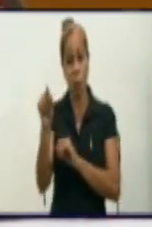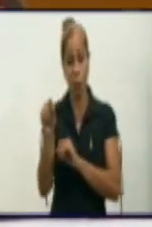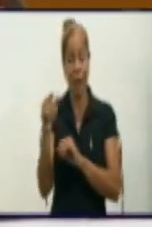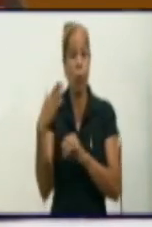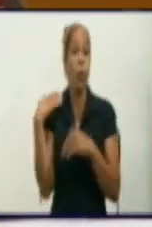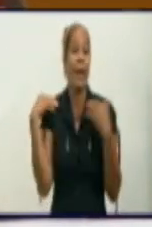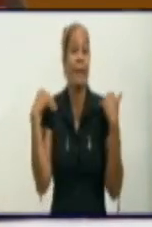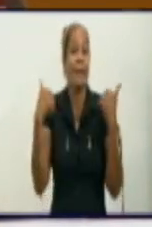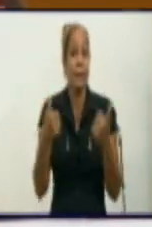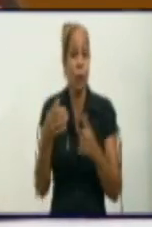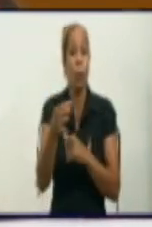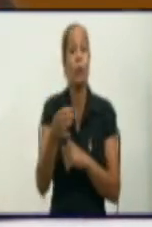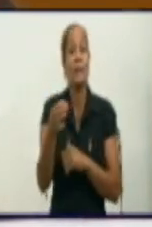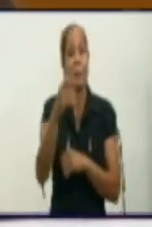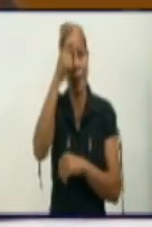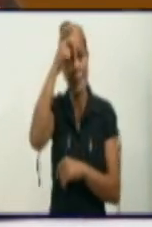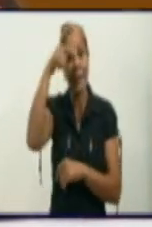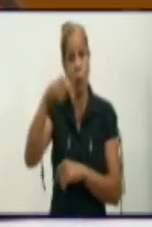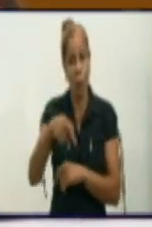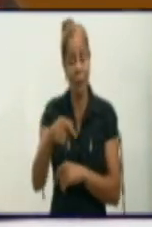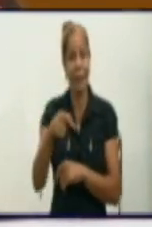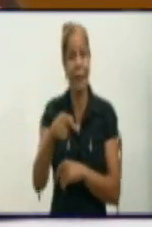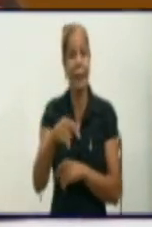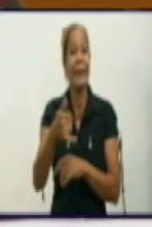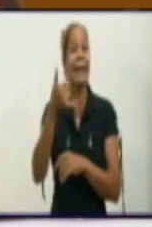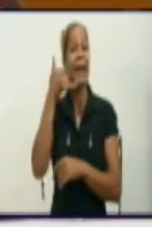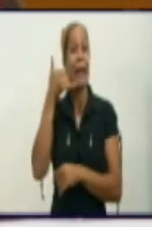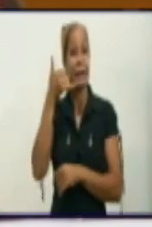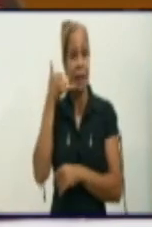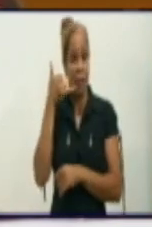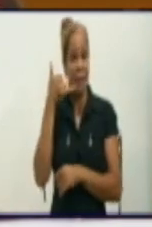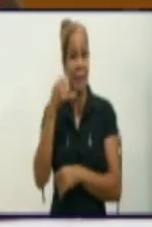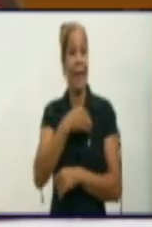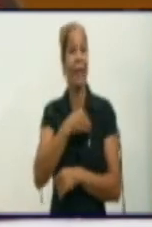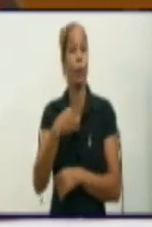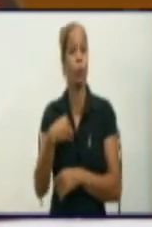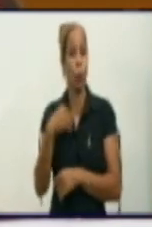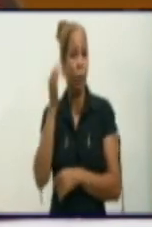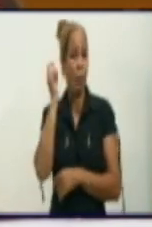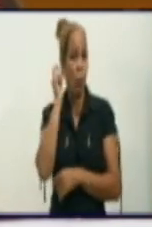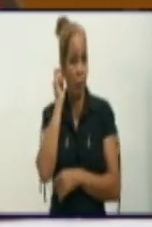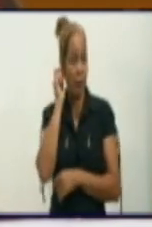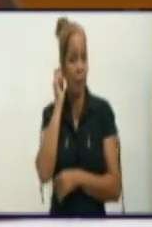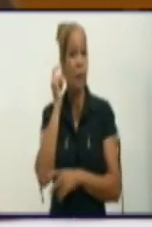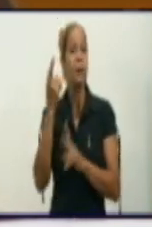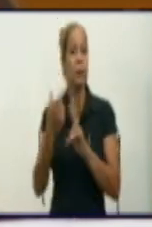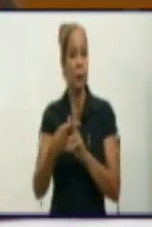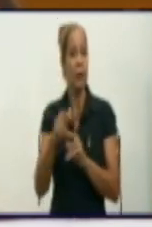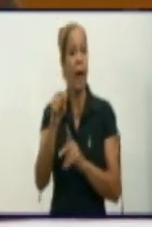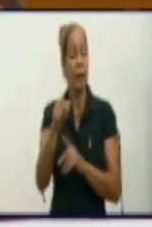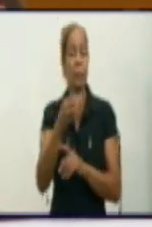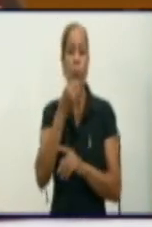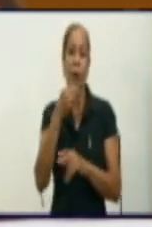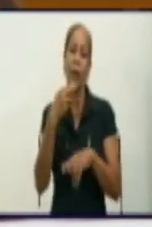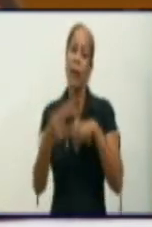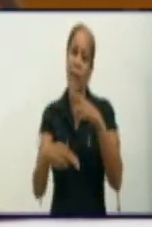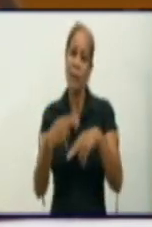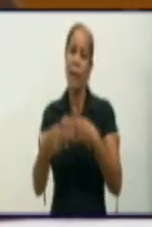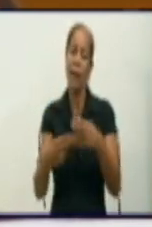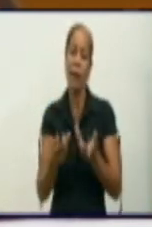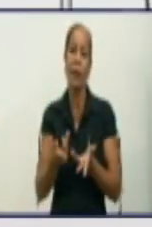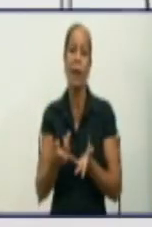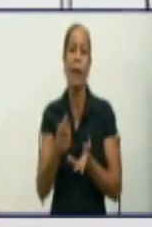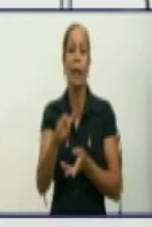de Salud, con la Directora de Salud, la doctora Marilín, la Directora de Salud Municipal. Y se pueden correr los trámites por ahí. Exactamente.